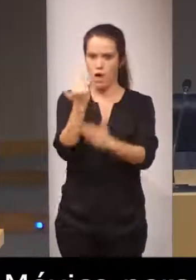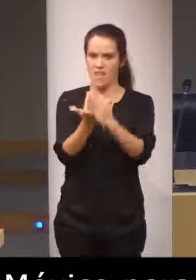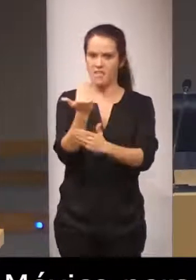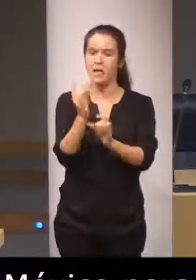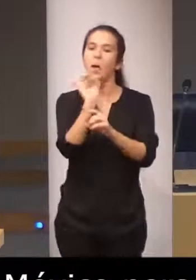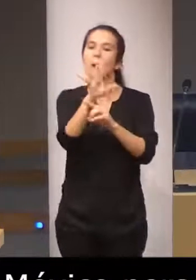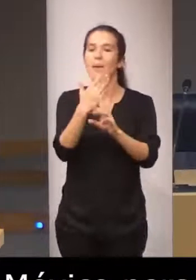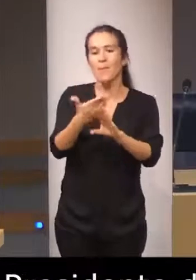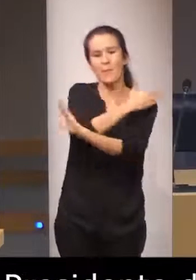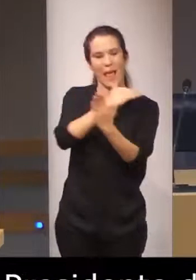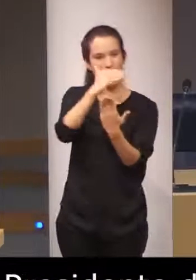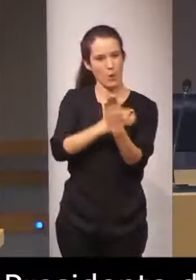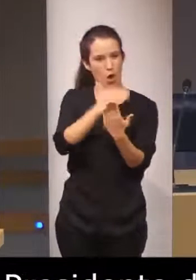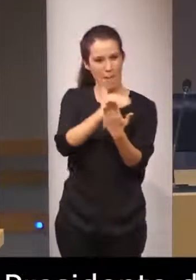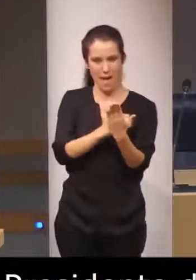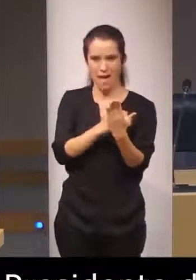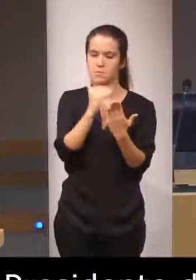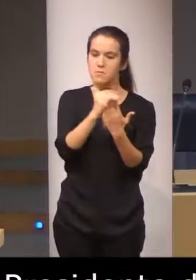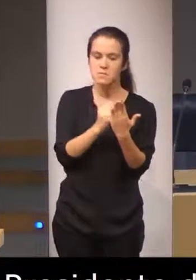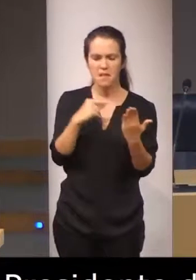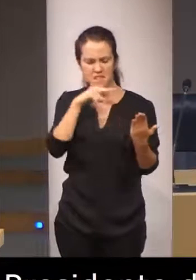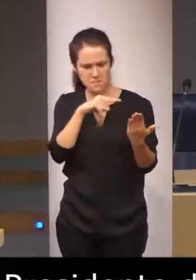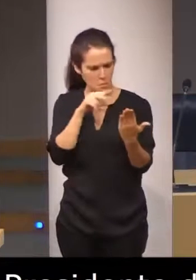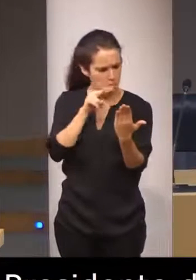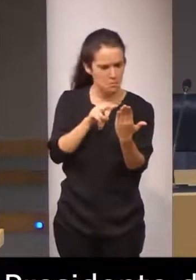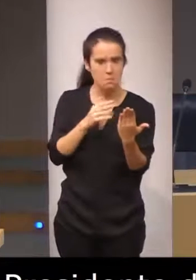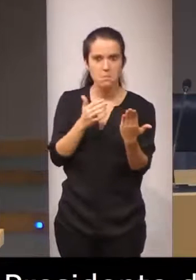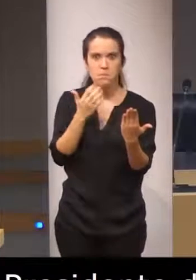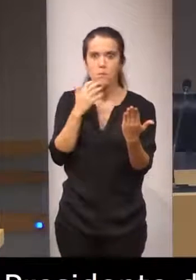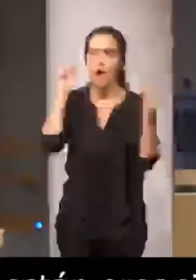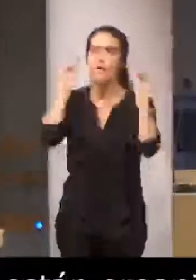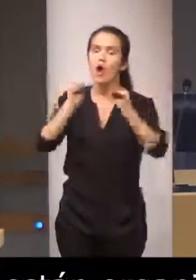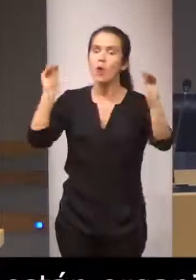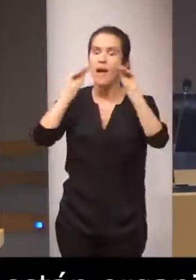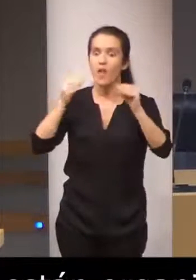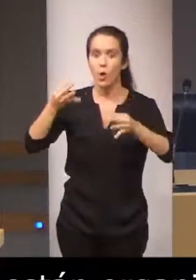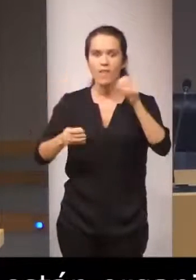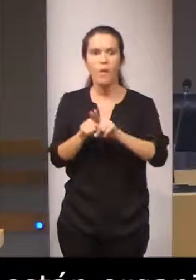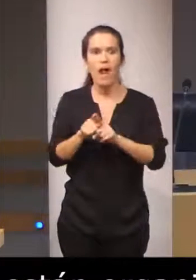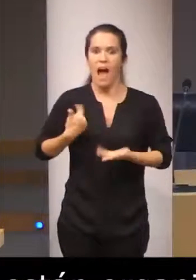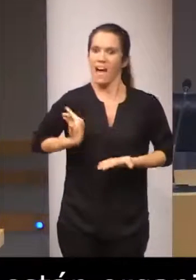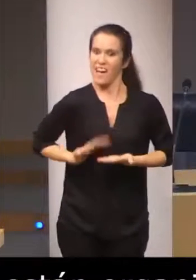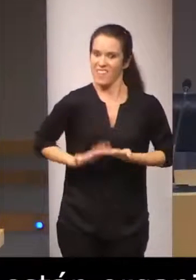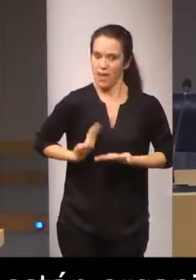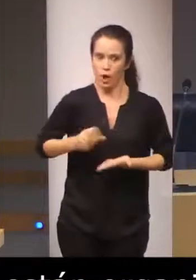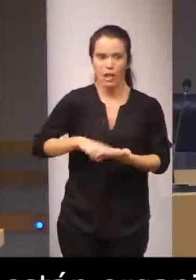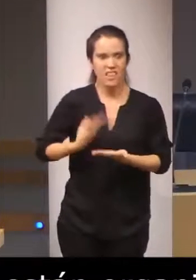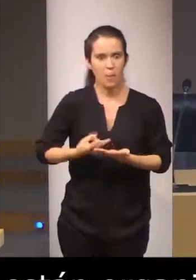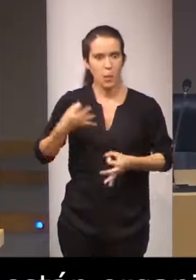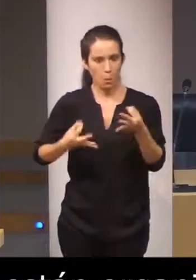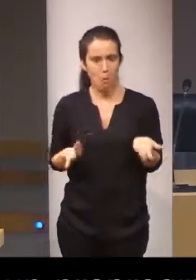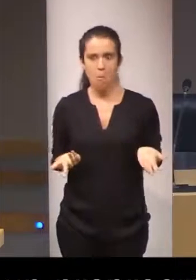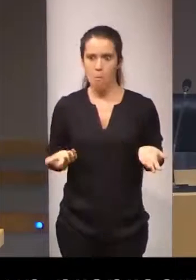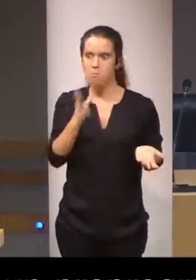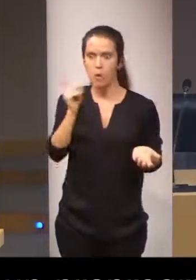preprogram y Setefidia y dice donde si es formación jurídica acreditación de intérprete jurídico porque no